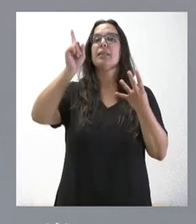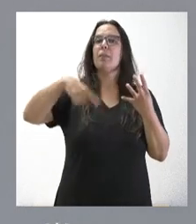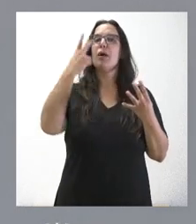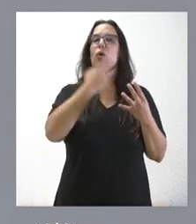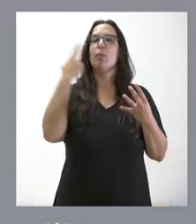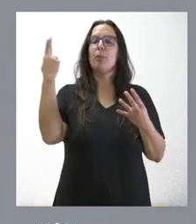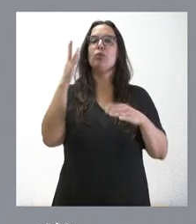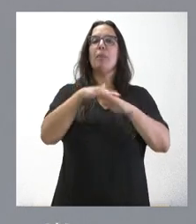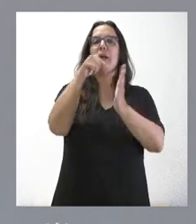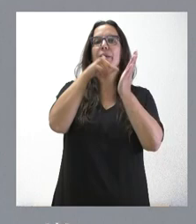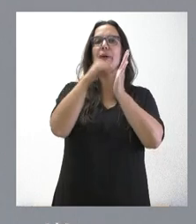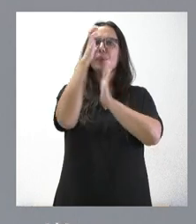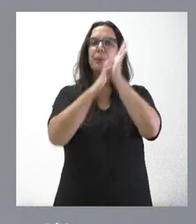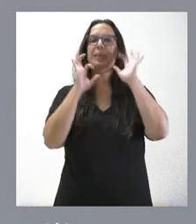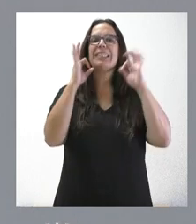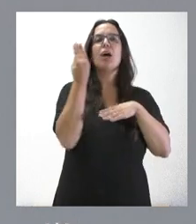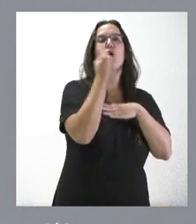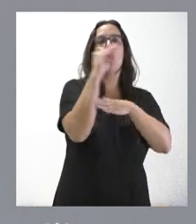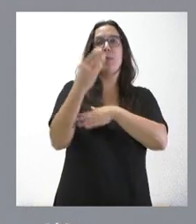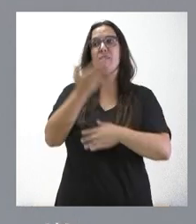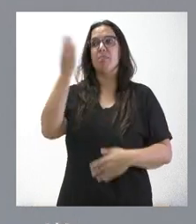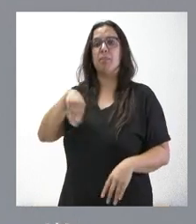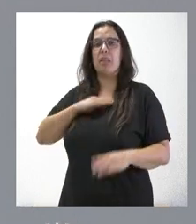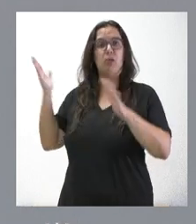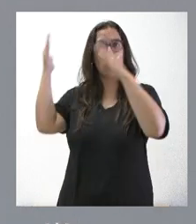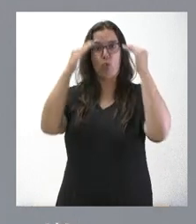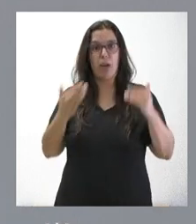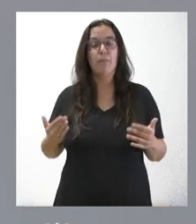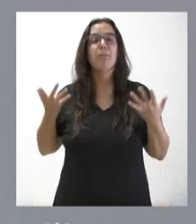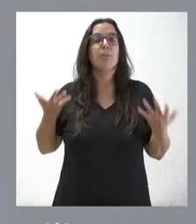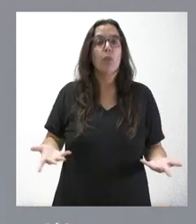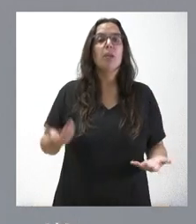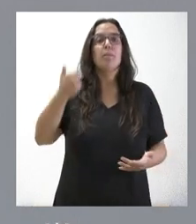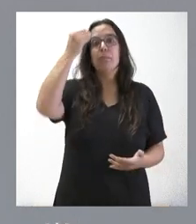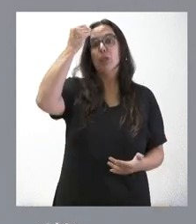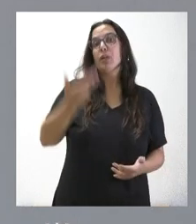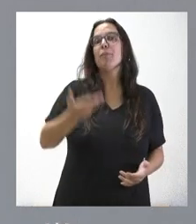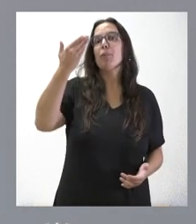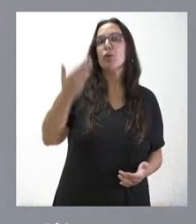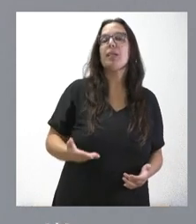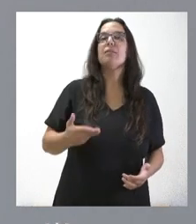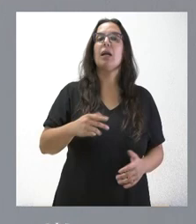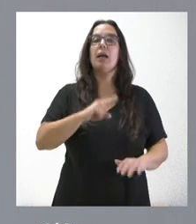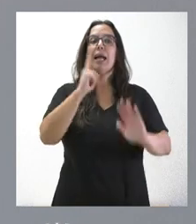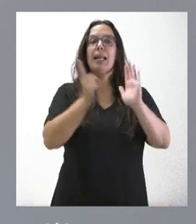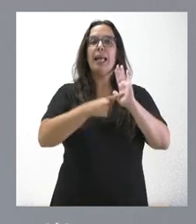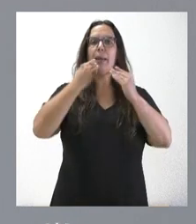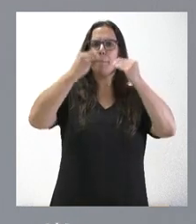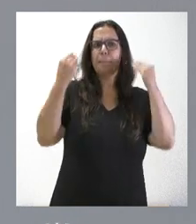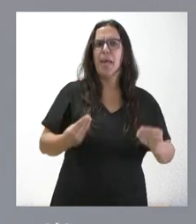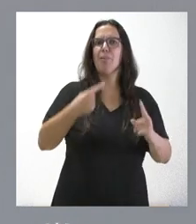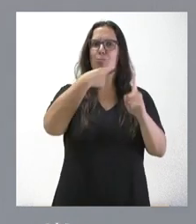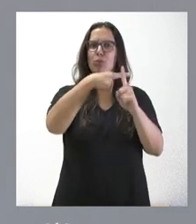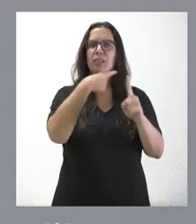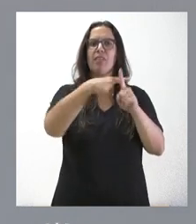rebaja de impuestos a favor de los jóvenes, que tampoco se tiene en el ámbito nacional. Creo, por tanto, que aquí lo importante es que hacer leyes buenas, leyes positivas